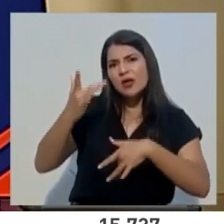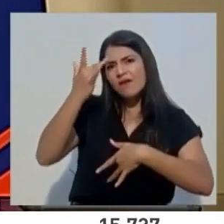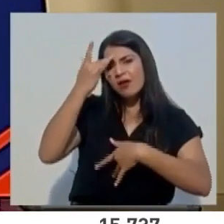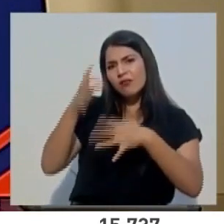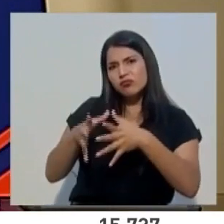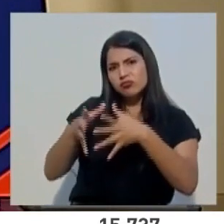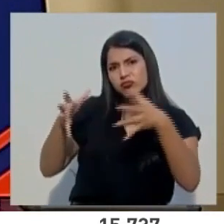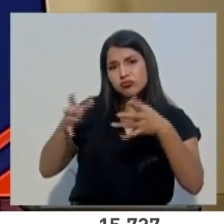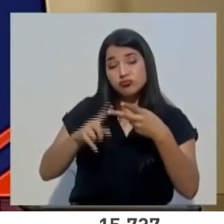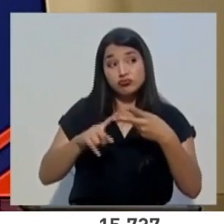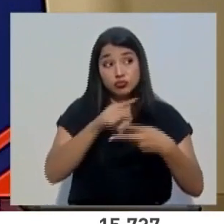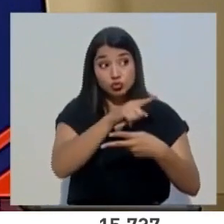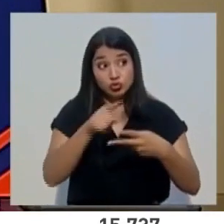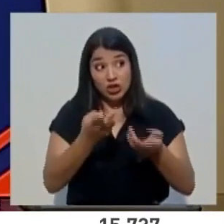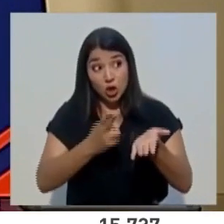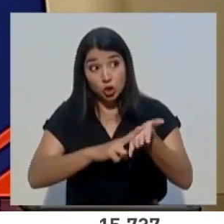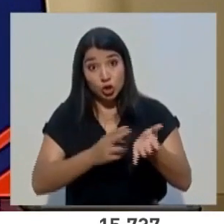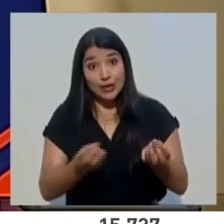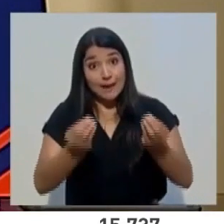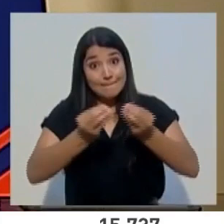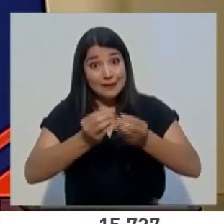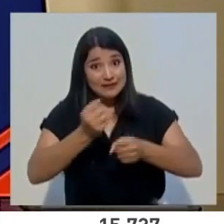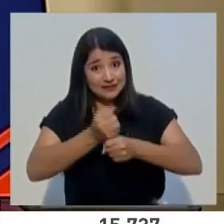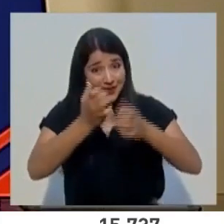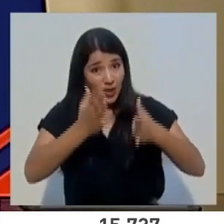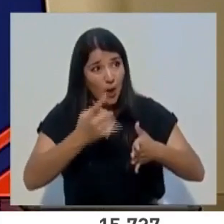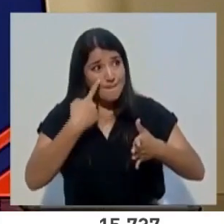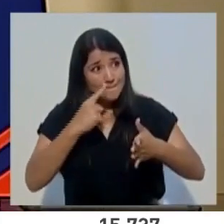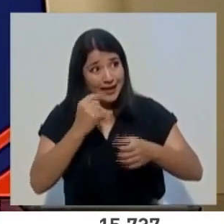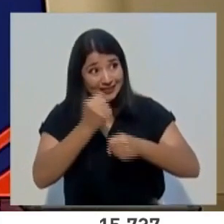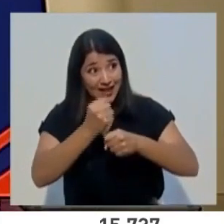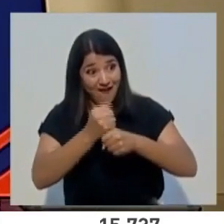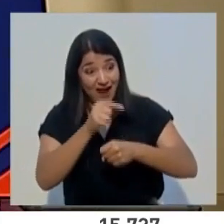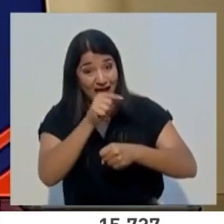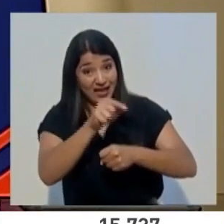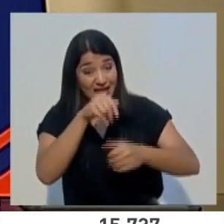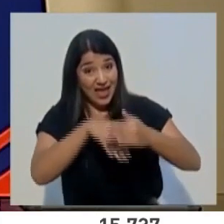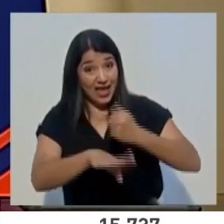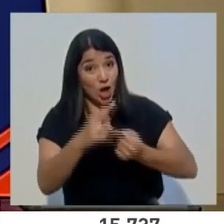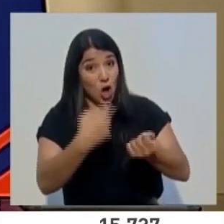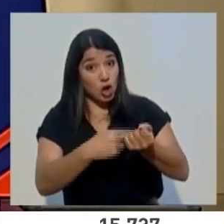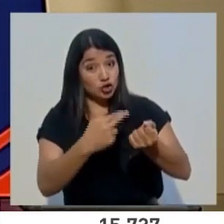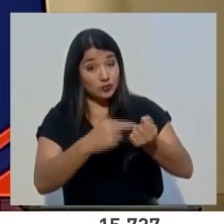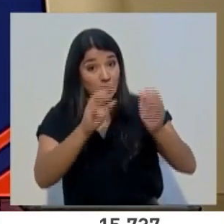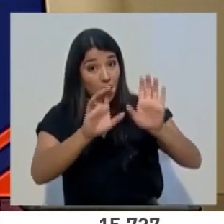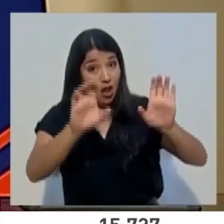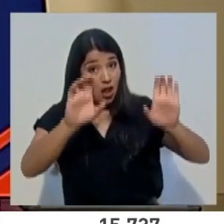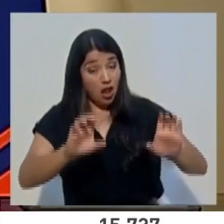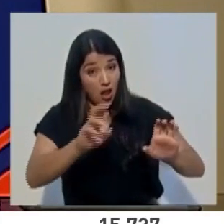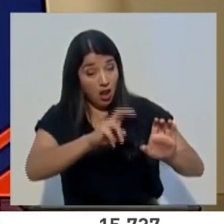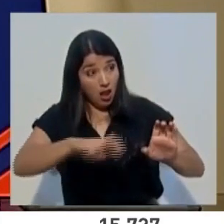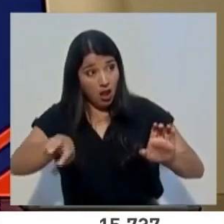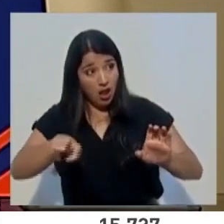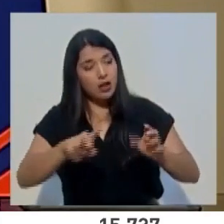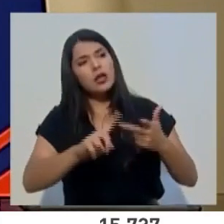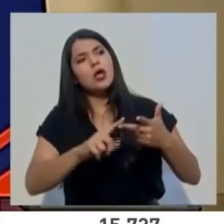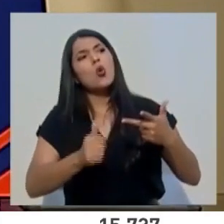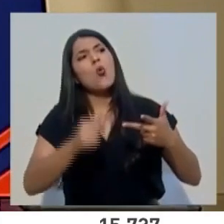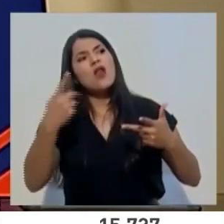contratando más personal para la atención de estas unidades? ¿Cuál es el riesgo para las comunidades donde se instalen?